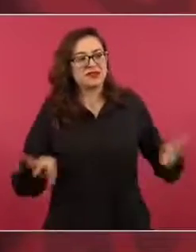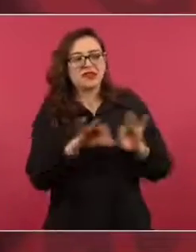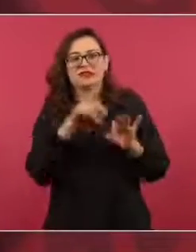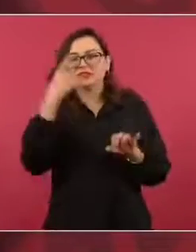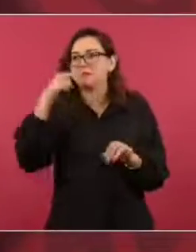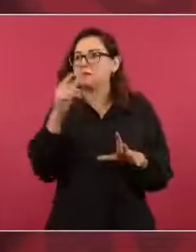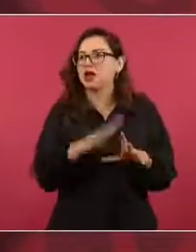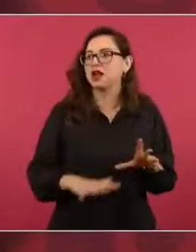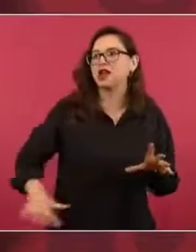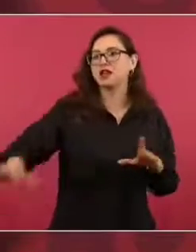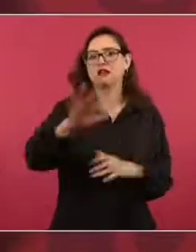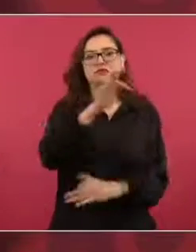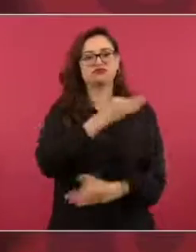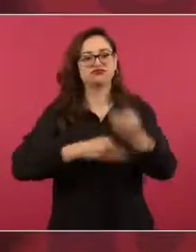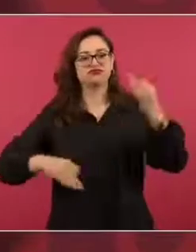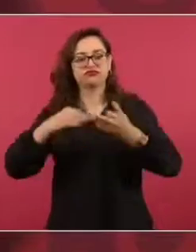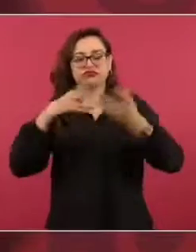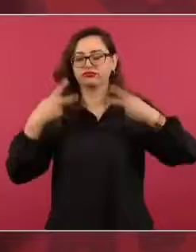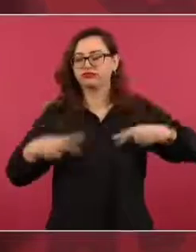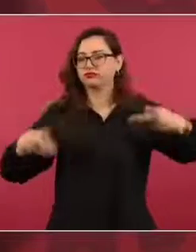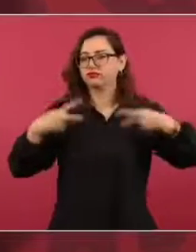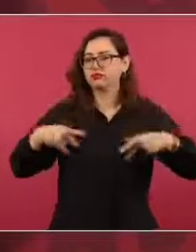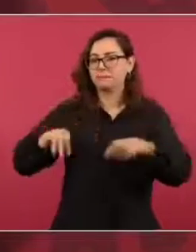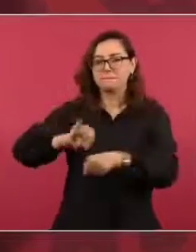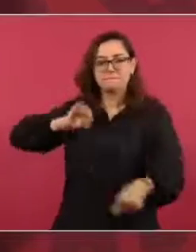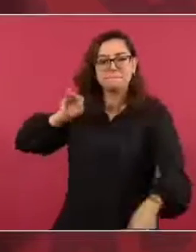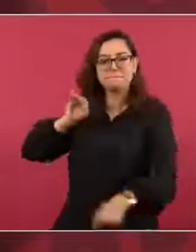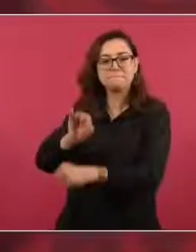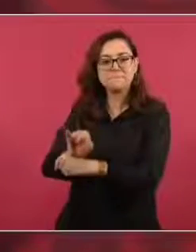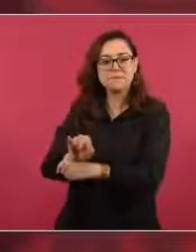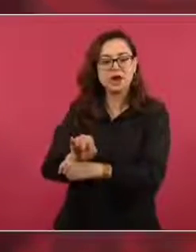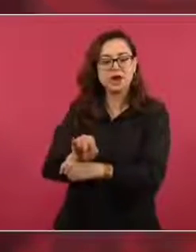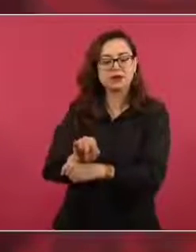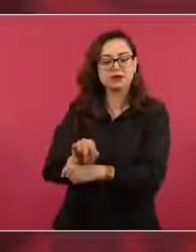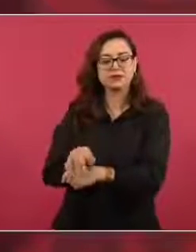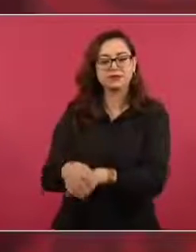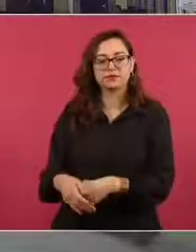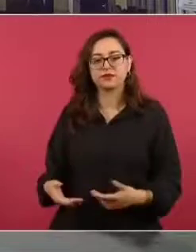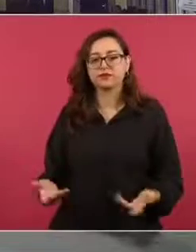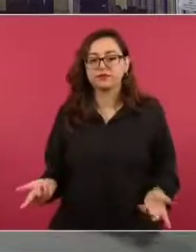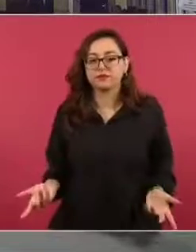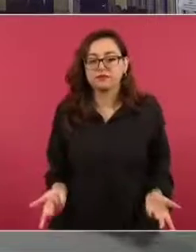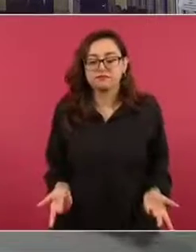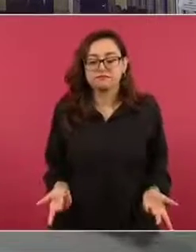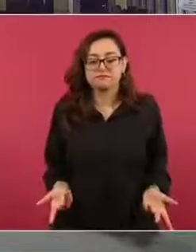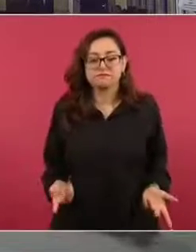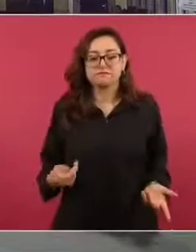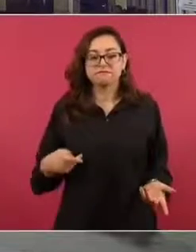porque la no